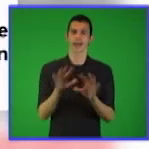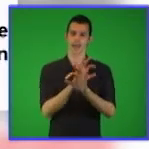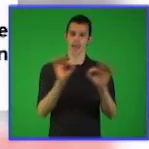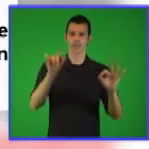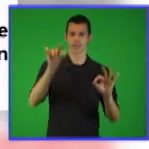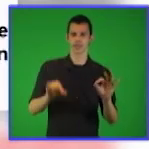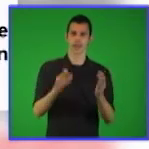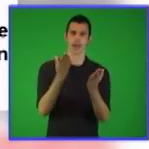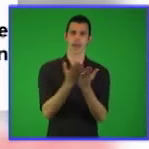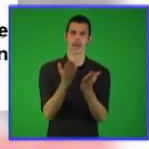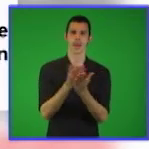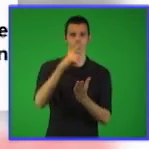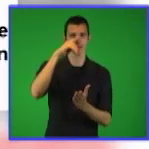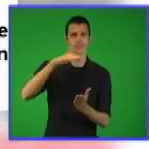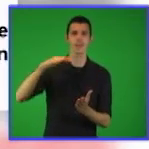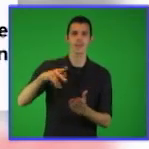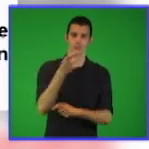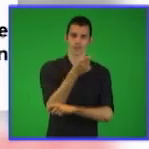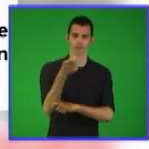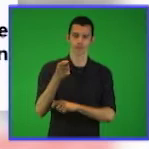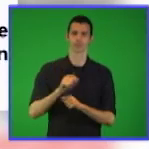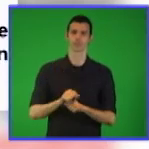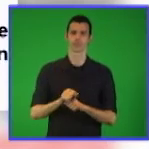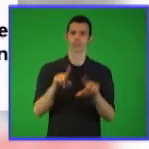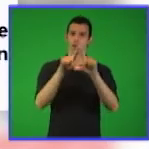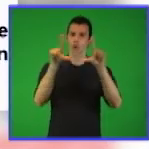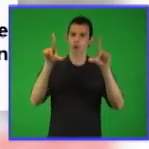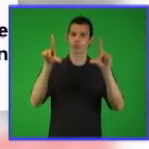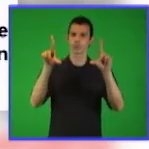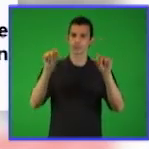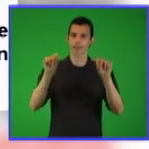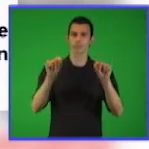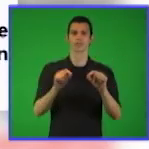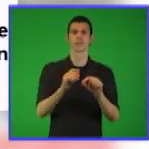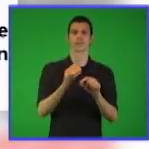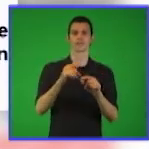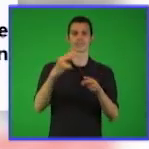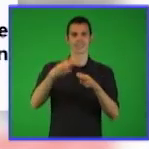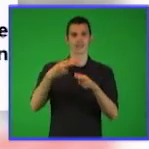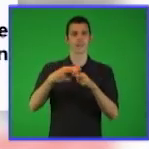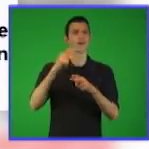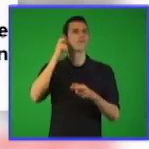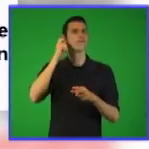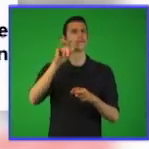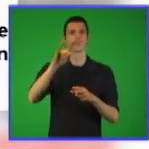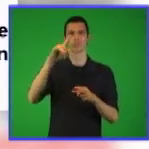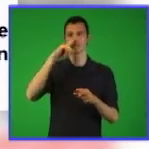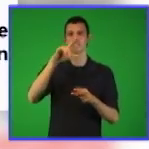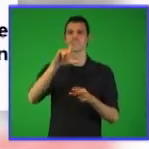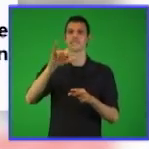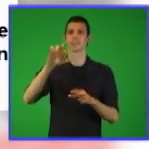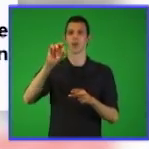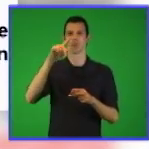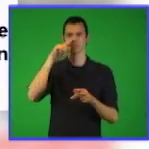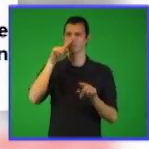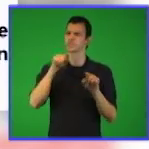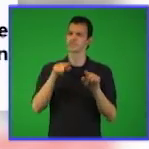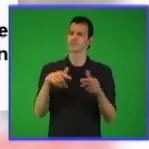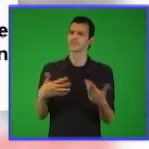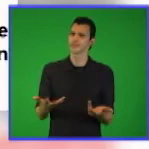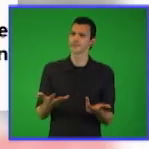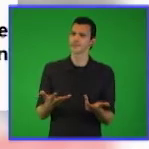especialidad de educación infantil. El concepto de función y sus